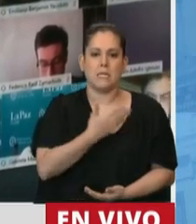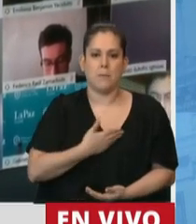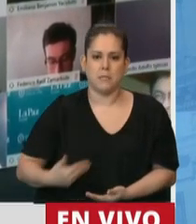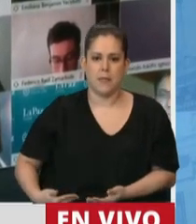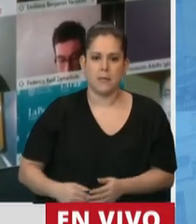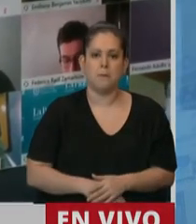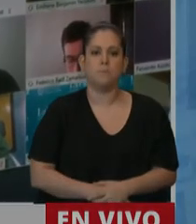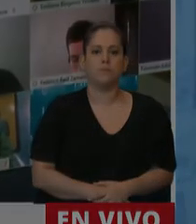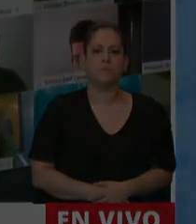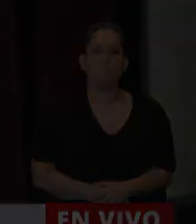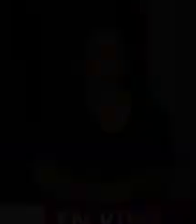Gracias, diputado. Así se hará.